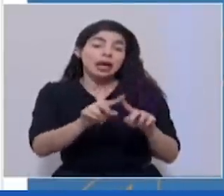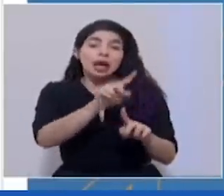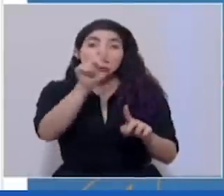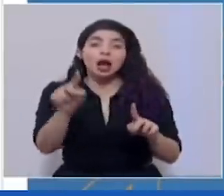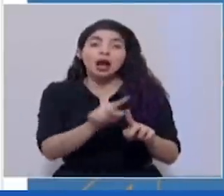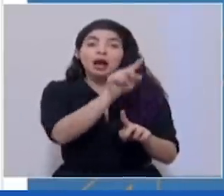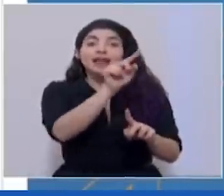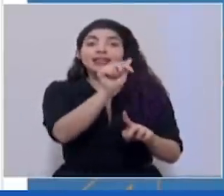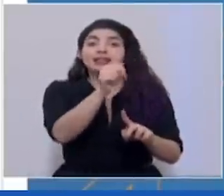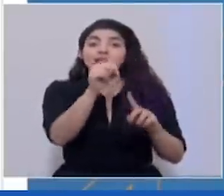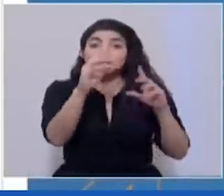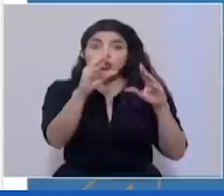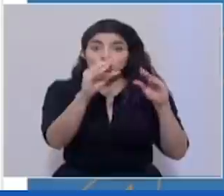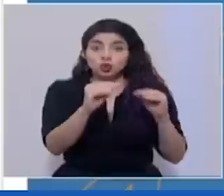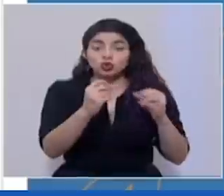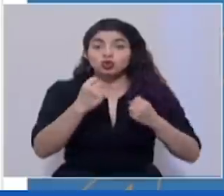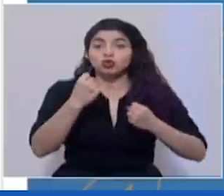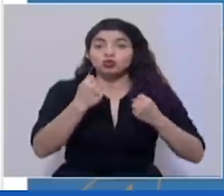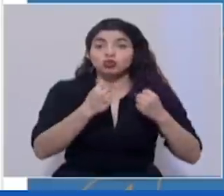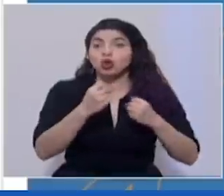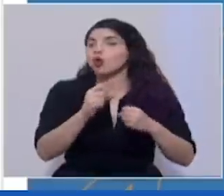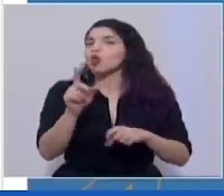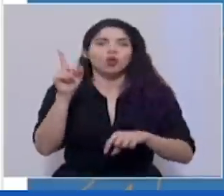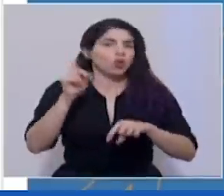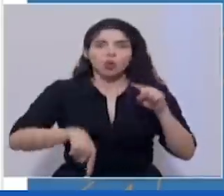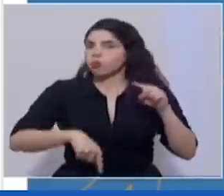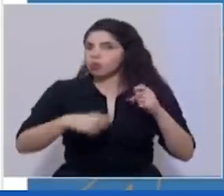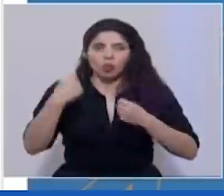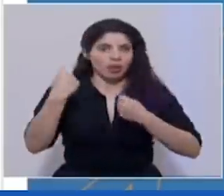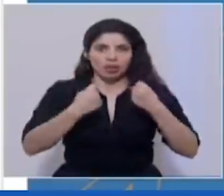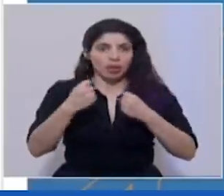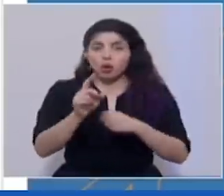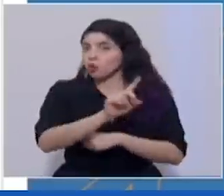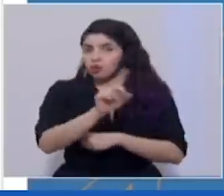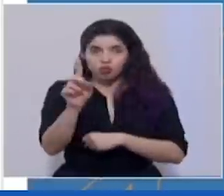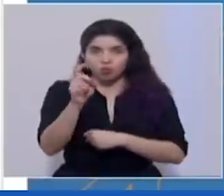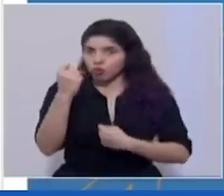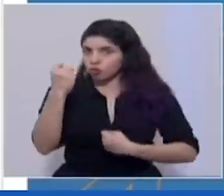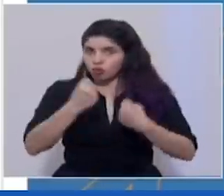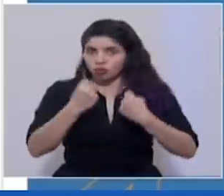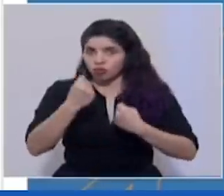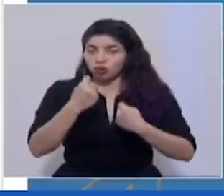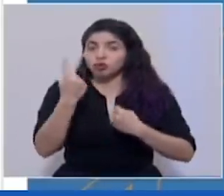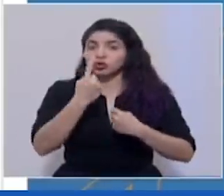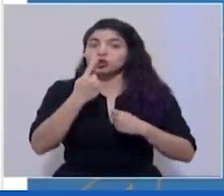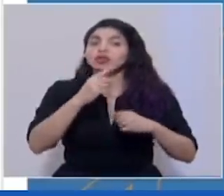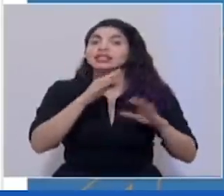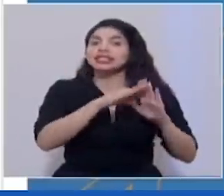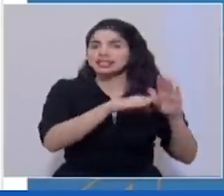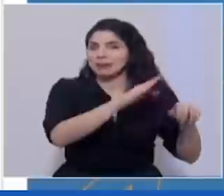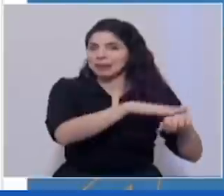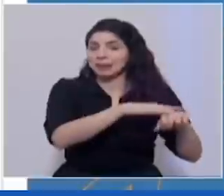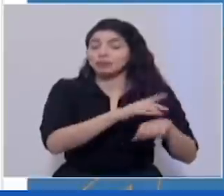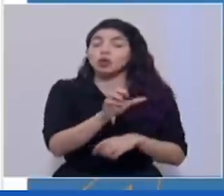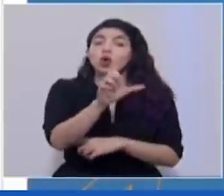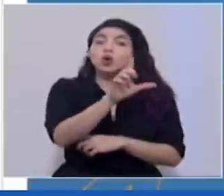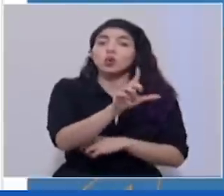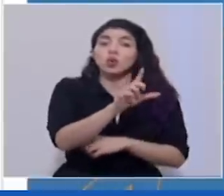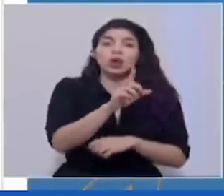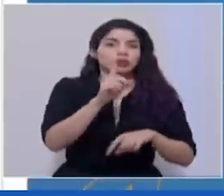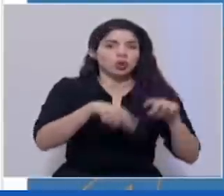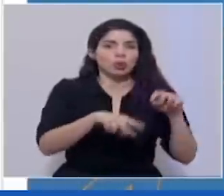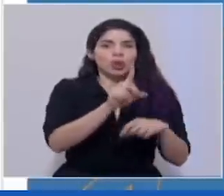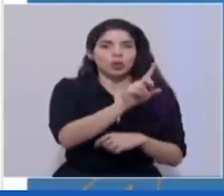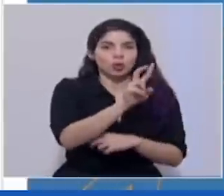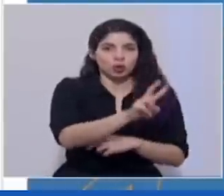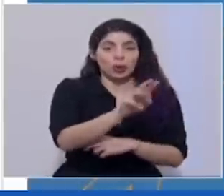diez de la noche, circularán, perdón, no circularán, repito, no circularán, salvo la lista de excepciones, los lunes, placa uno y